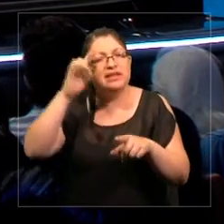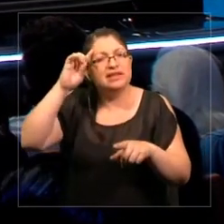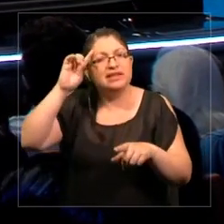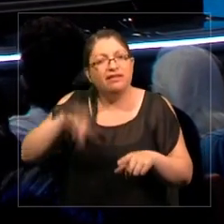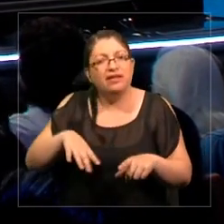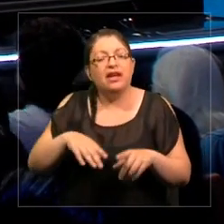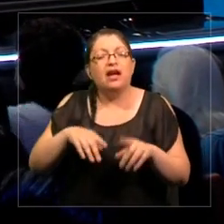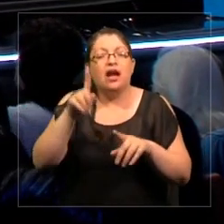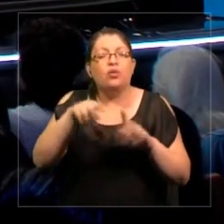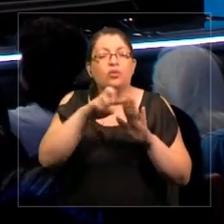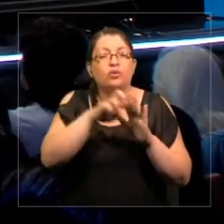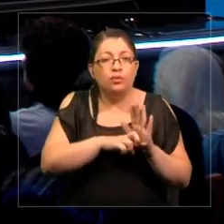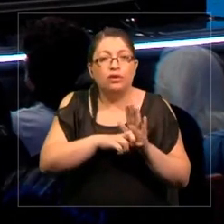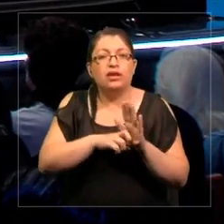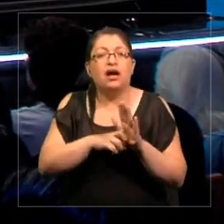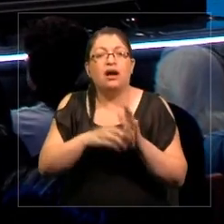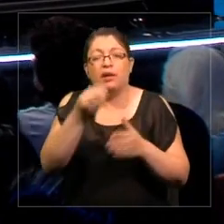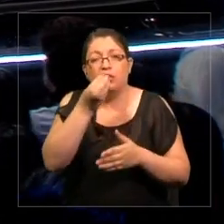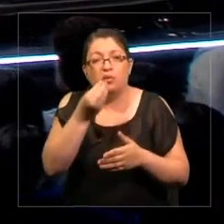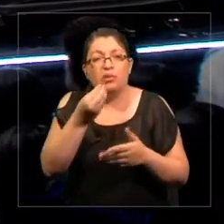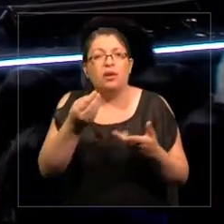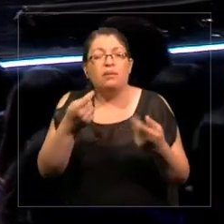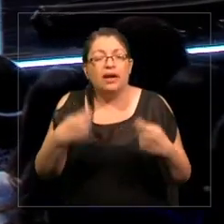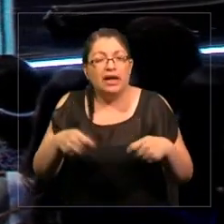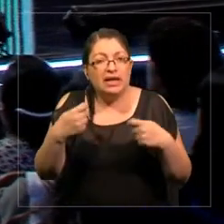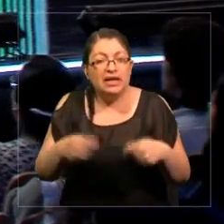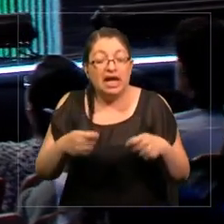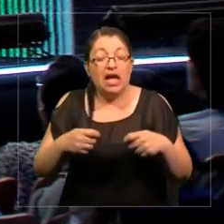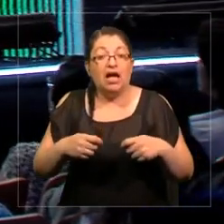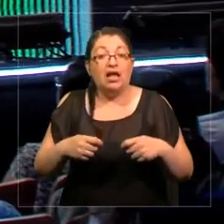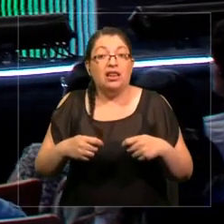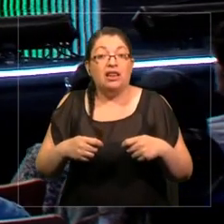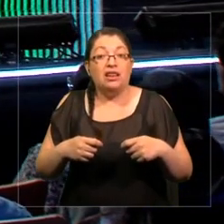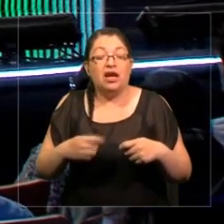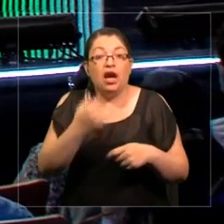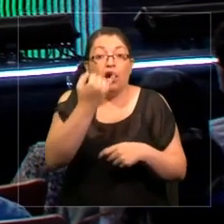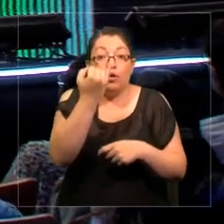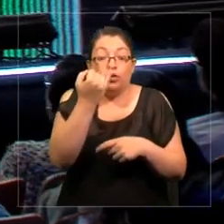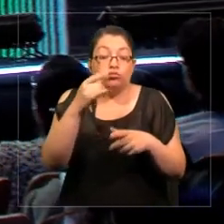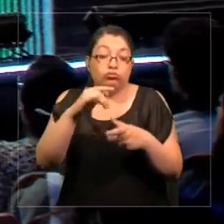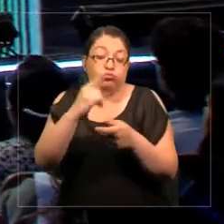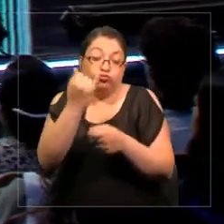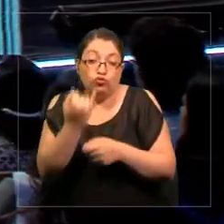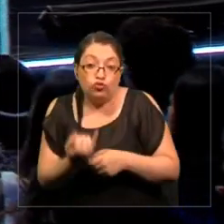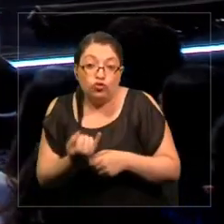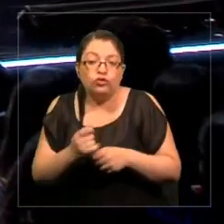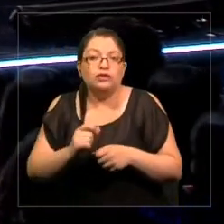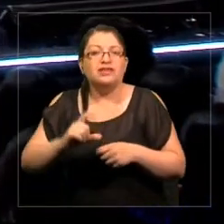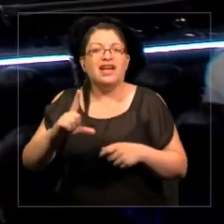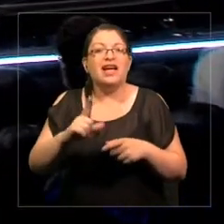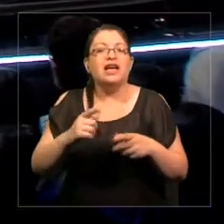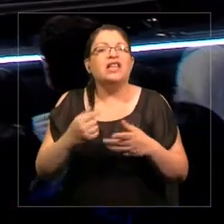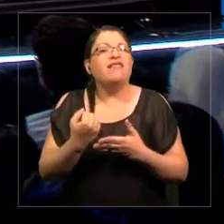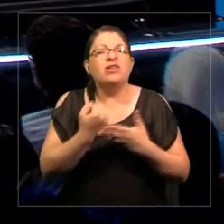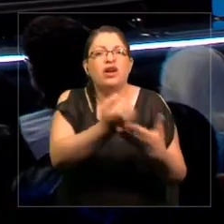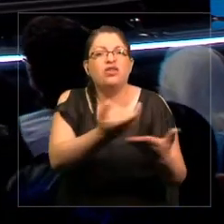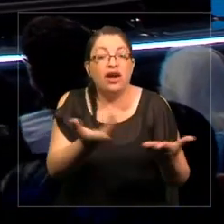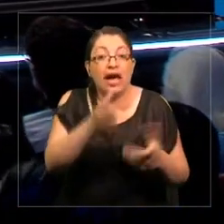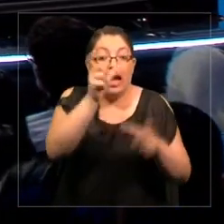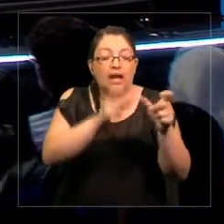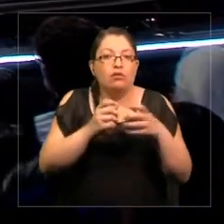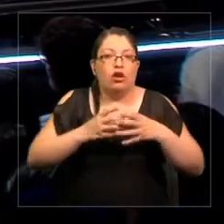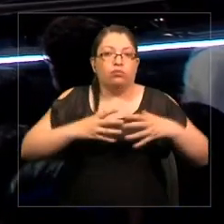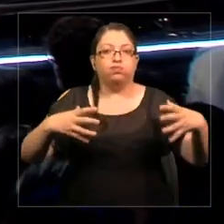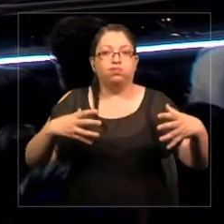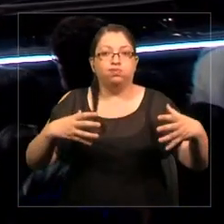programas alimentarios para tratar de disminuir la desnutrición estaban contribuyendo a la OBSA. Y